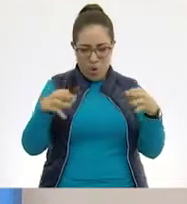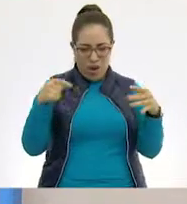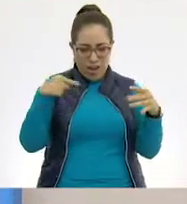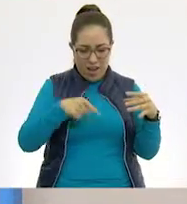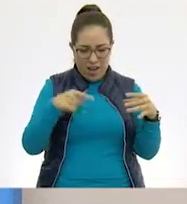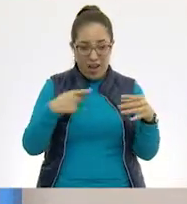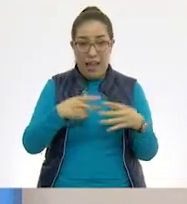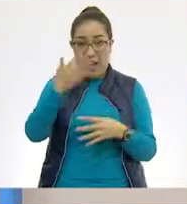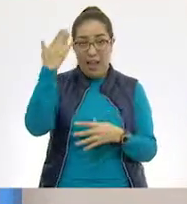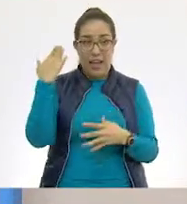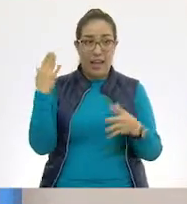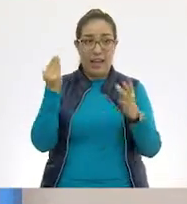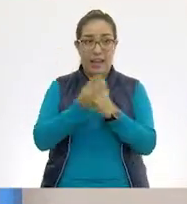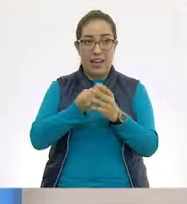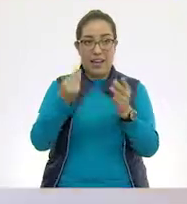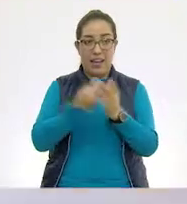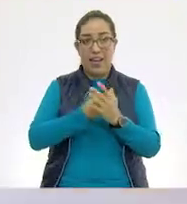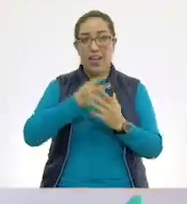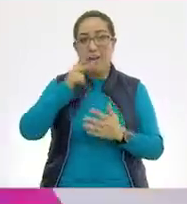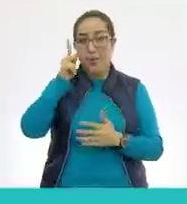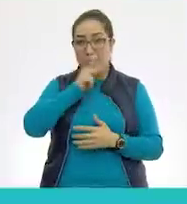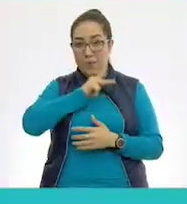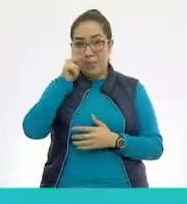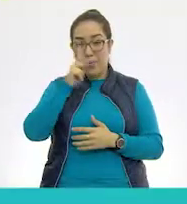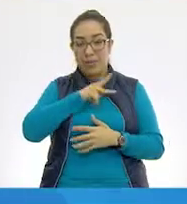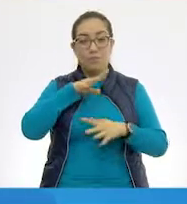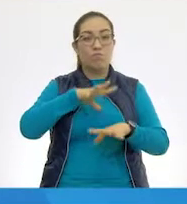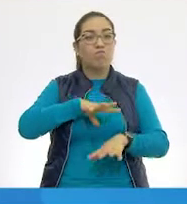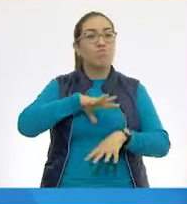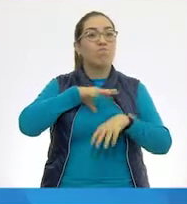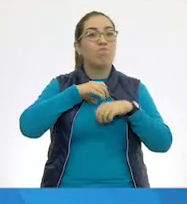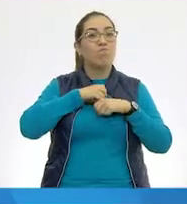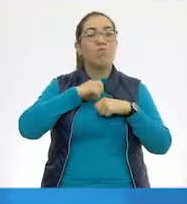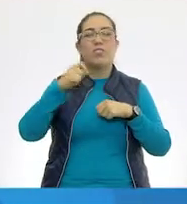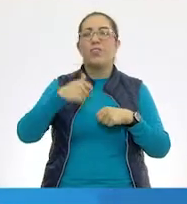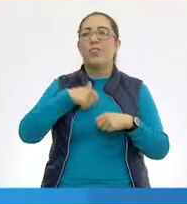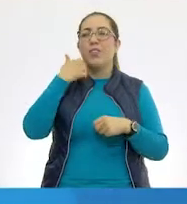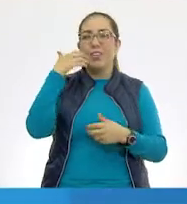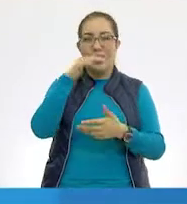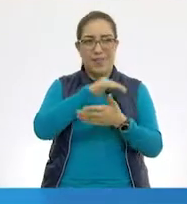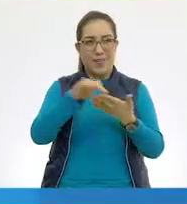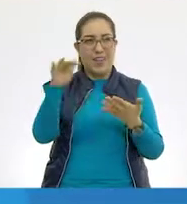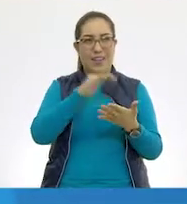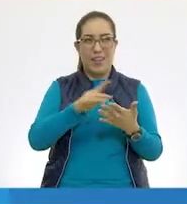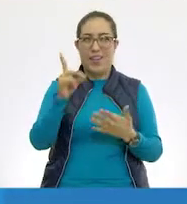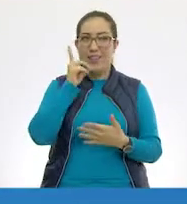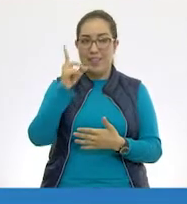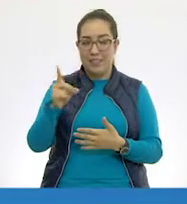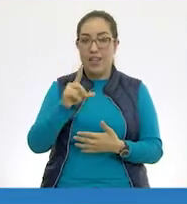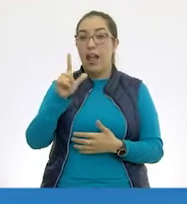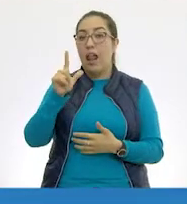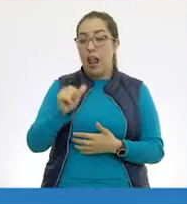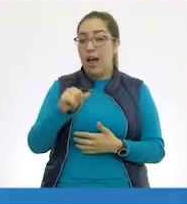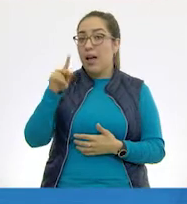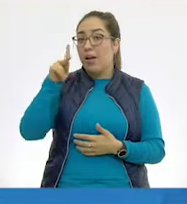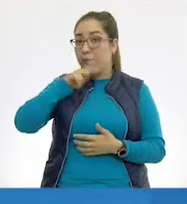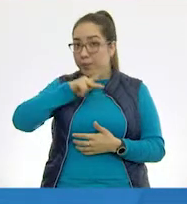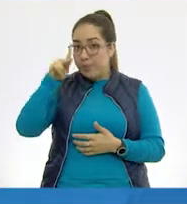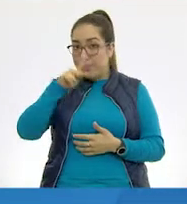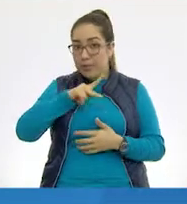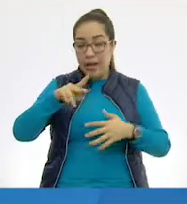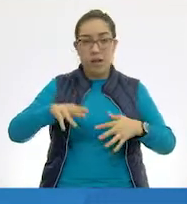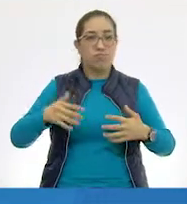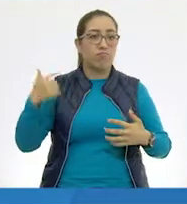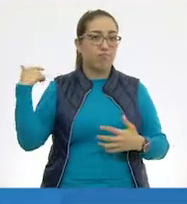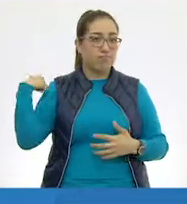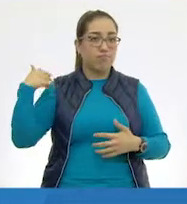clase que vimos la vez pasada. Muy bien. Perfecto, maestra. Voy a leerla. Aquí puse, la respiración es una característica que